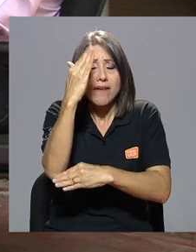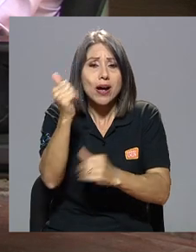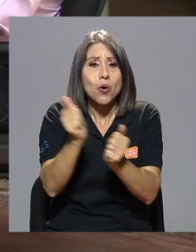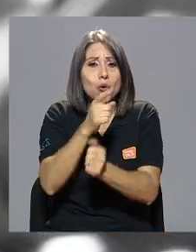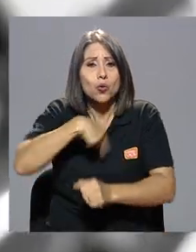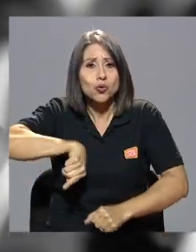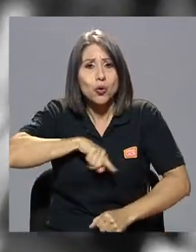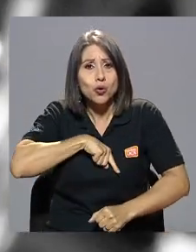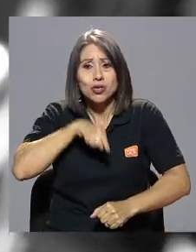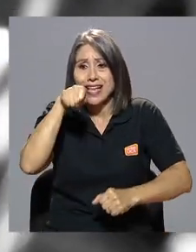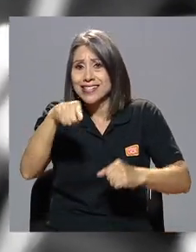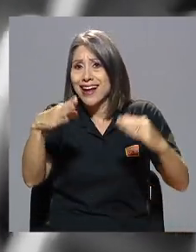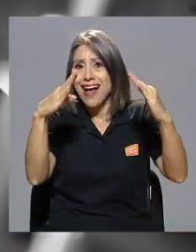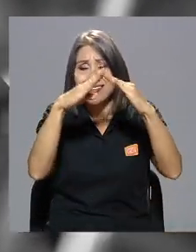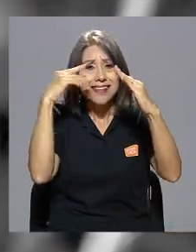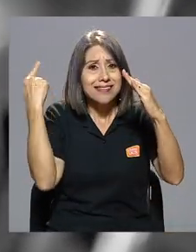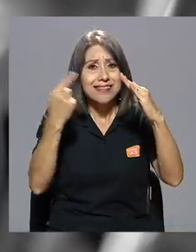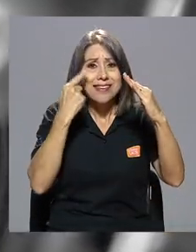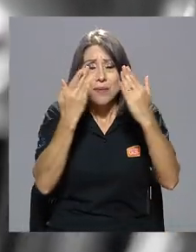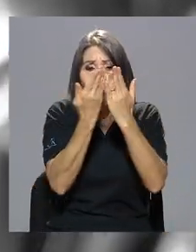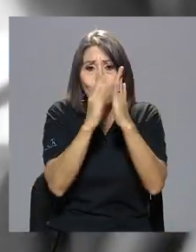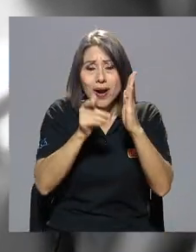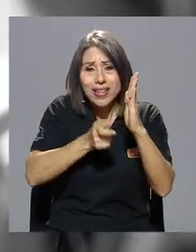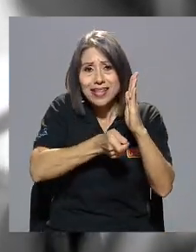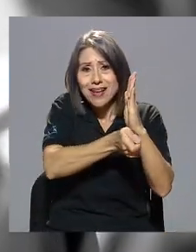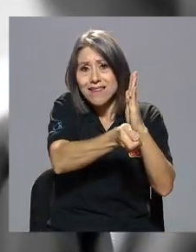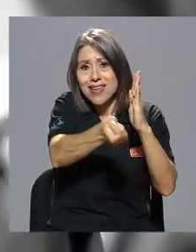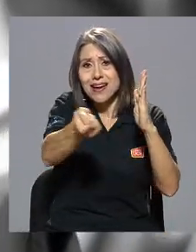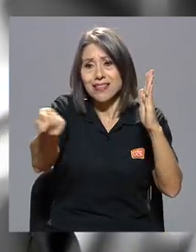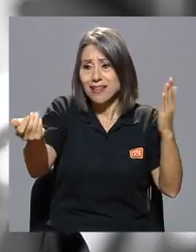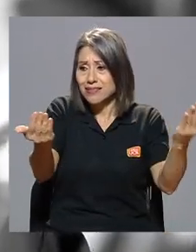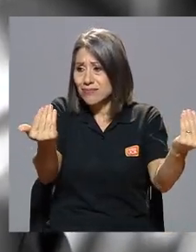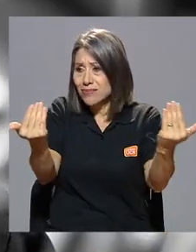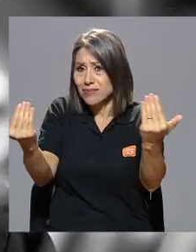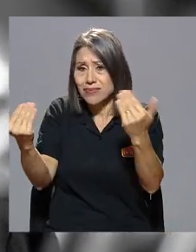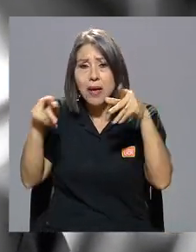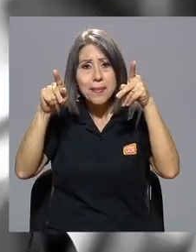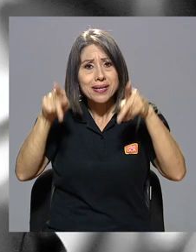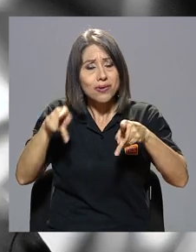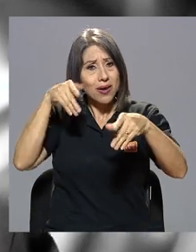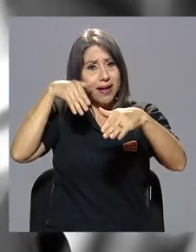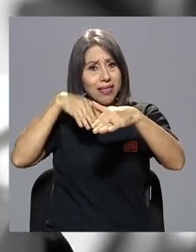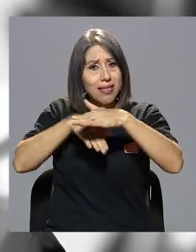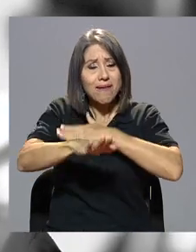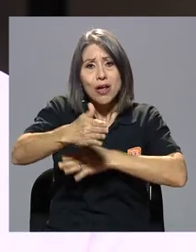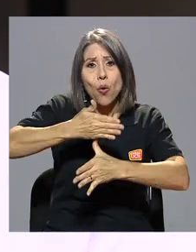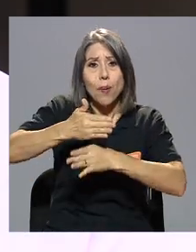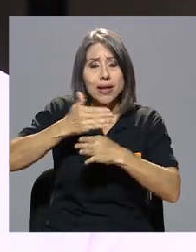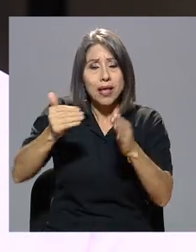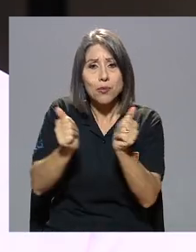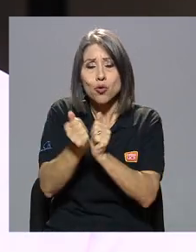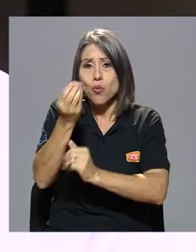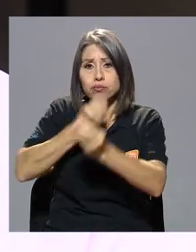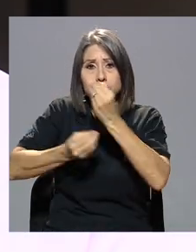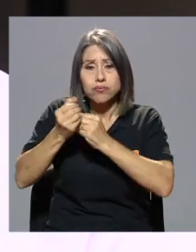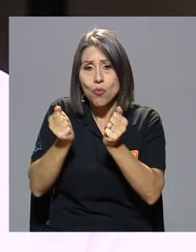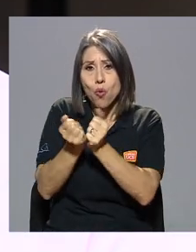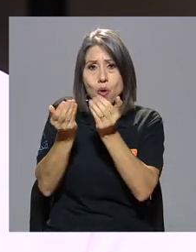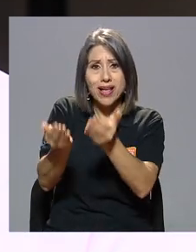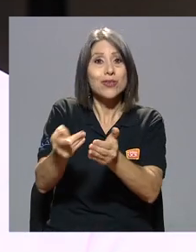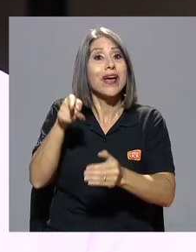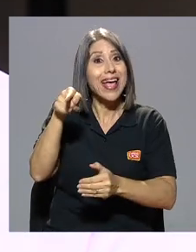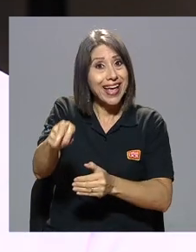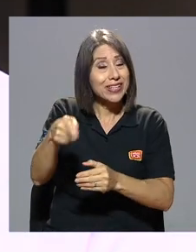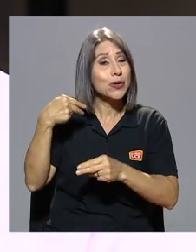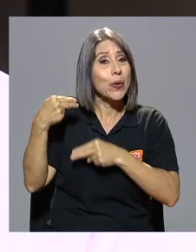con nosotros en una casa de puertas abiertas. Él que llegaba, con él compartíamos el alimento. Eso es